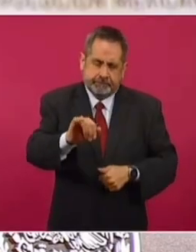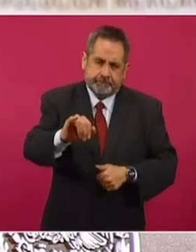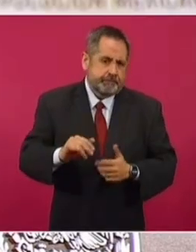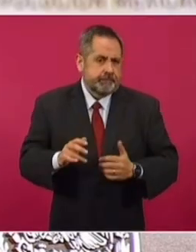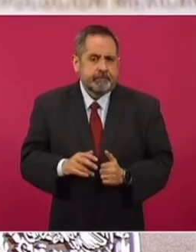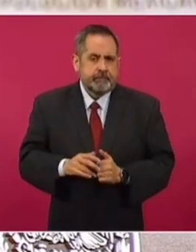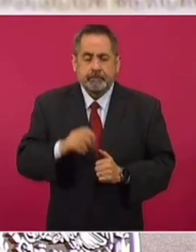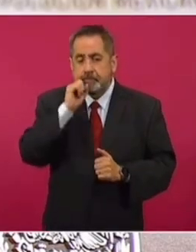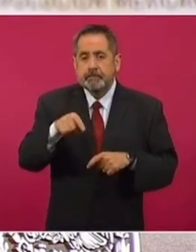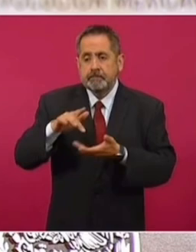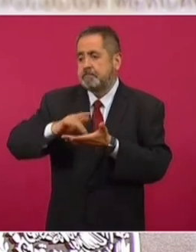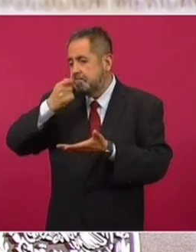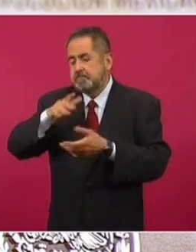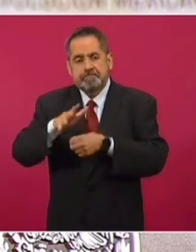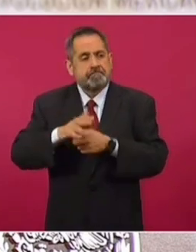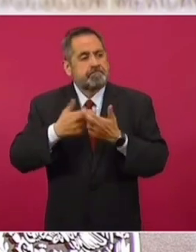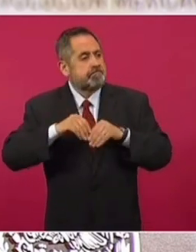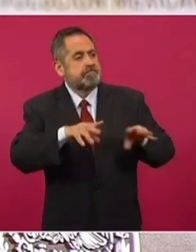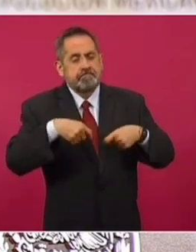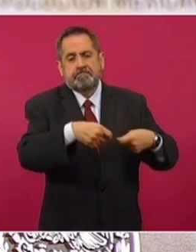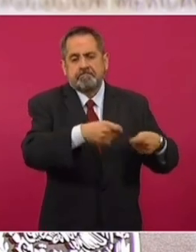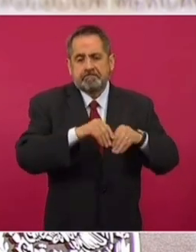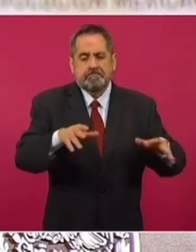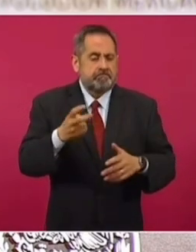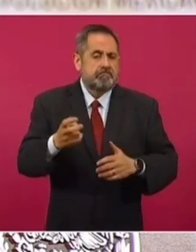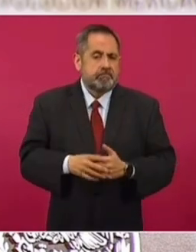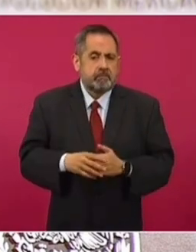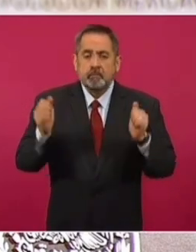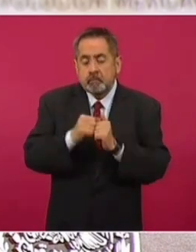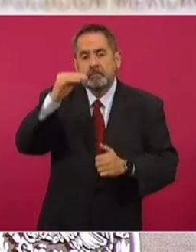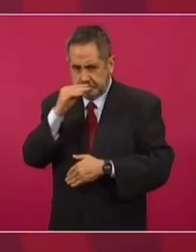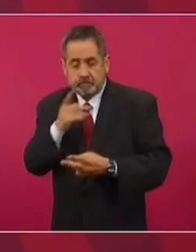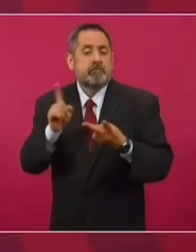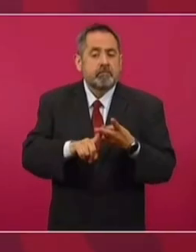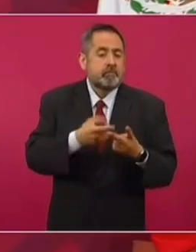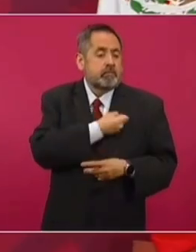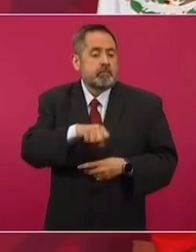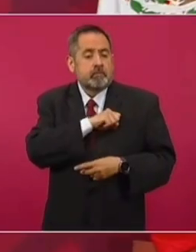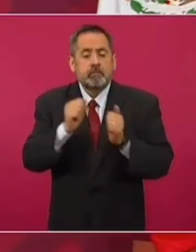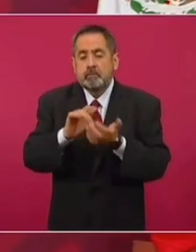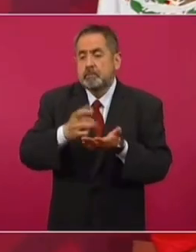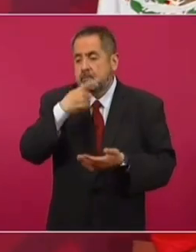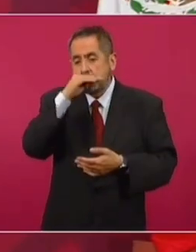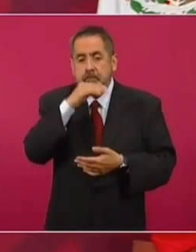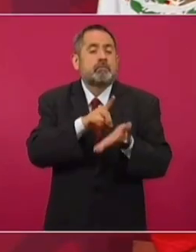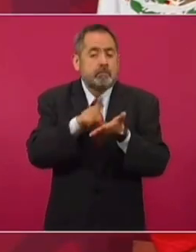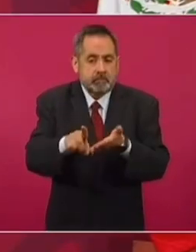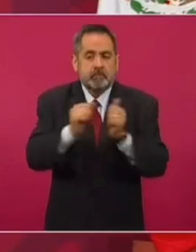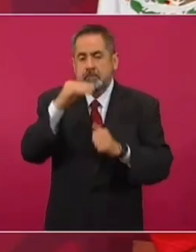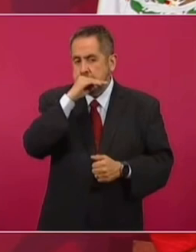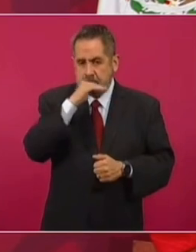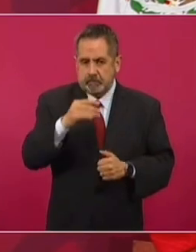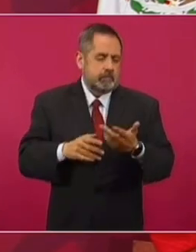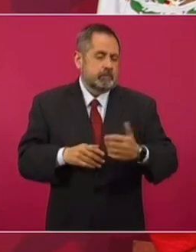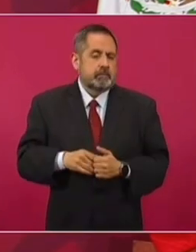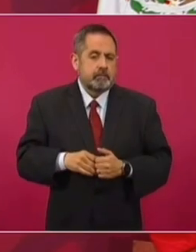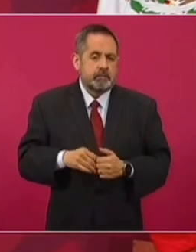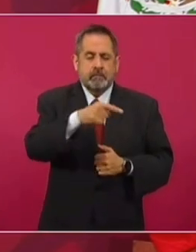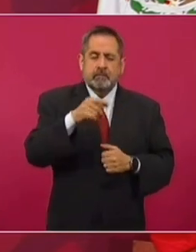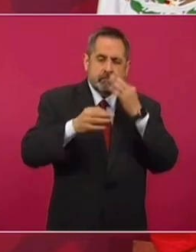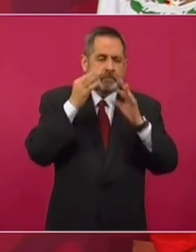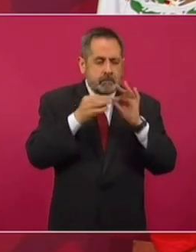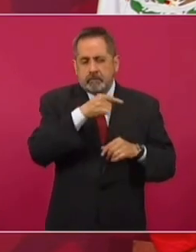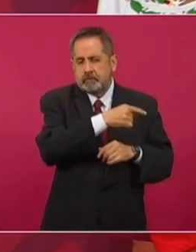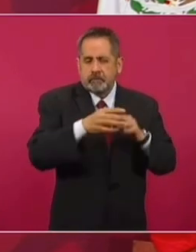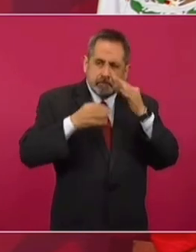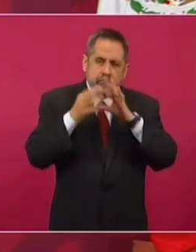medicamentos suficientes, gratuitos. La salud como un derecho, no un privilegio. Entonces, y sí, ahí está la campaña,